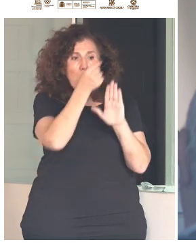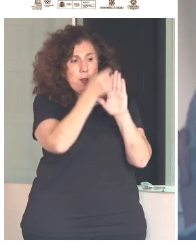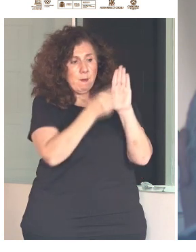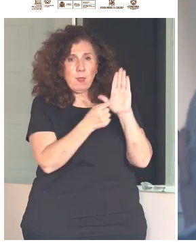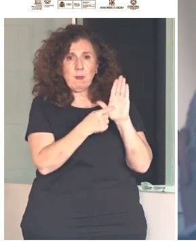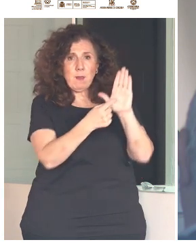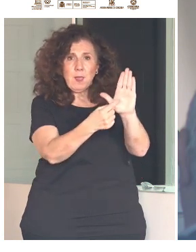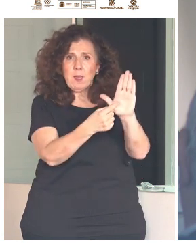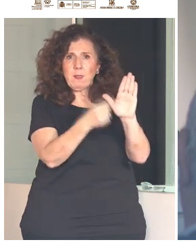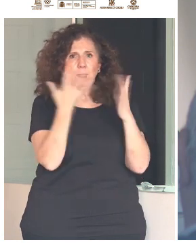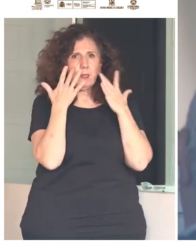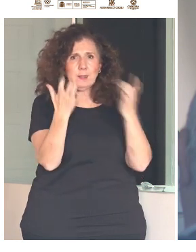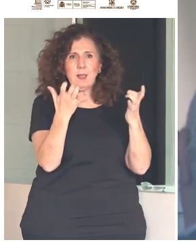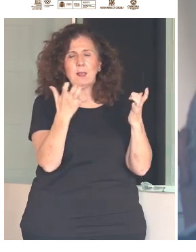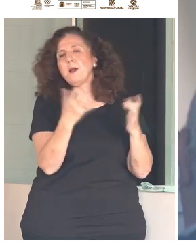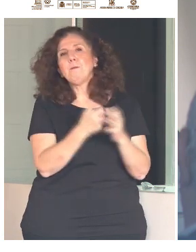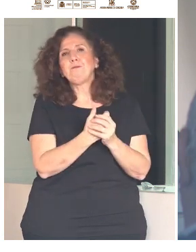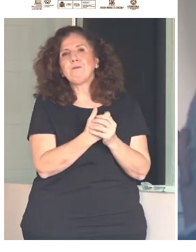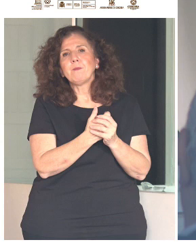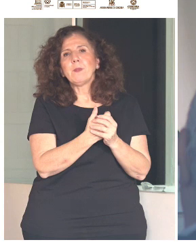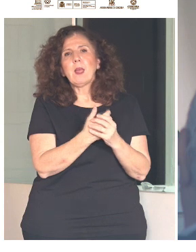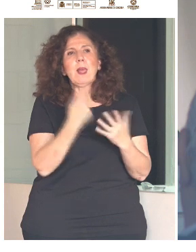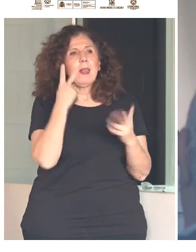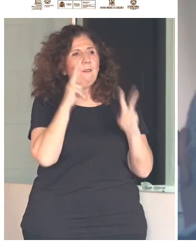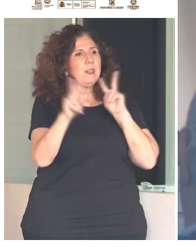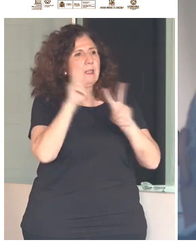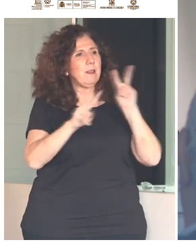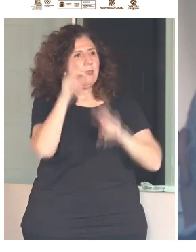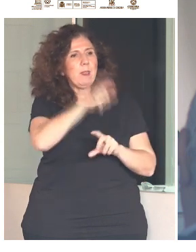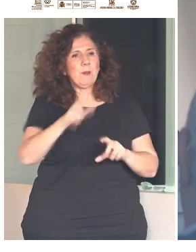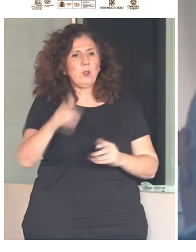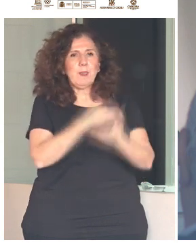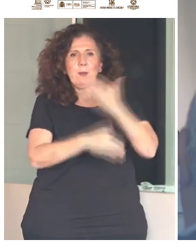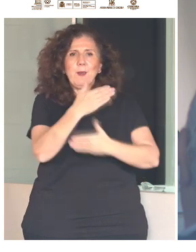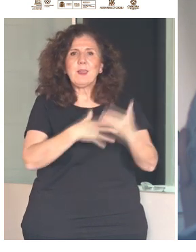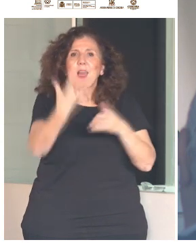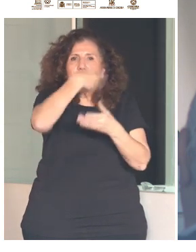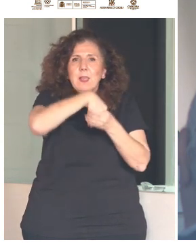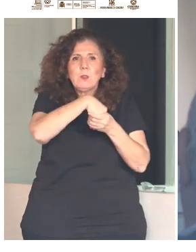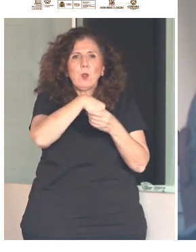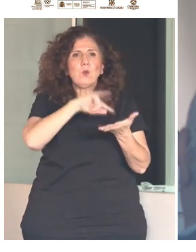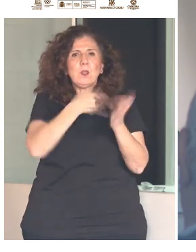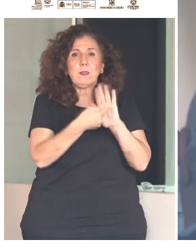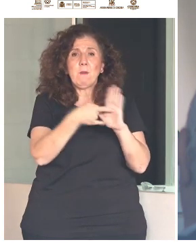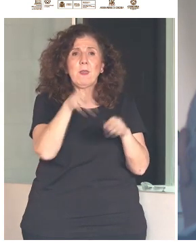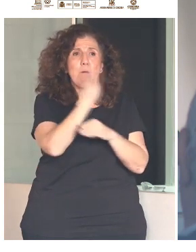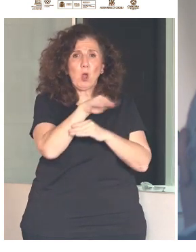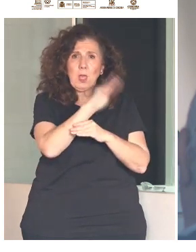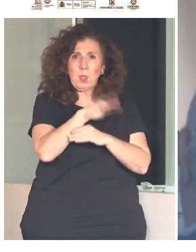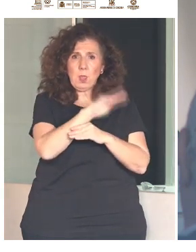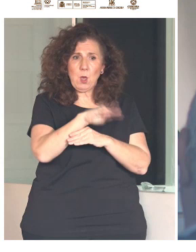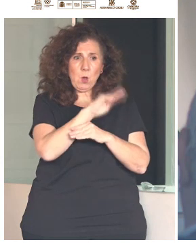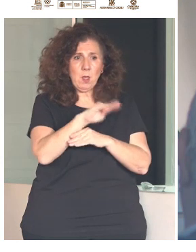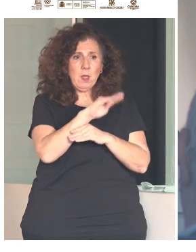visibilidad de las personas con discapacidad dentro del sistema de protección de Naciones Unidas. Sí, teníamos otros instrumentos,